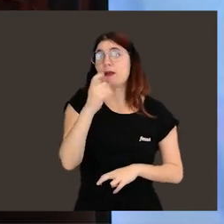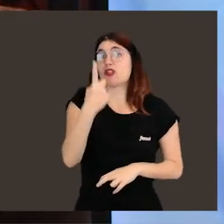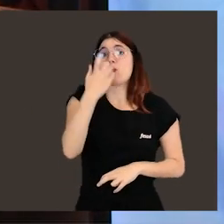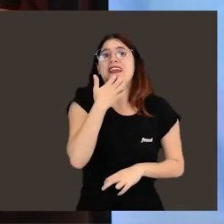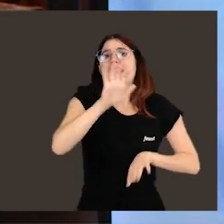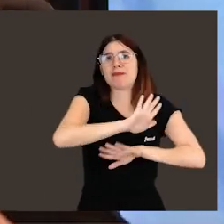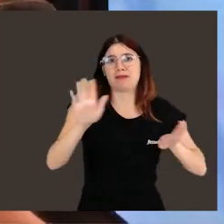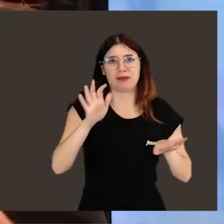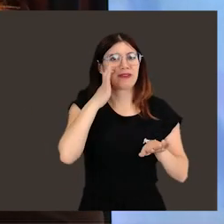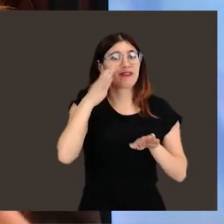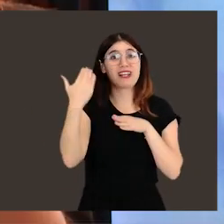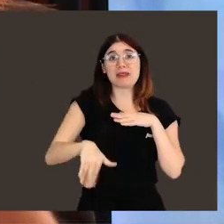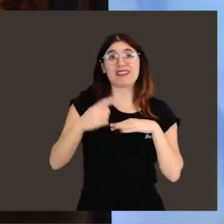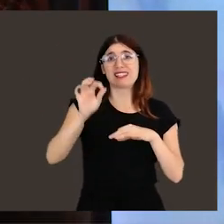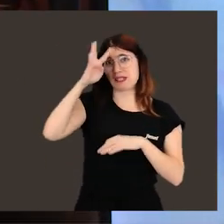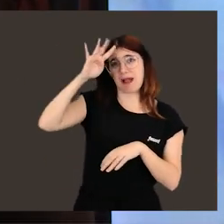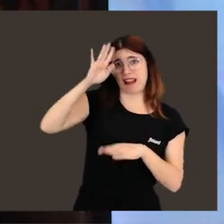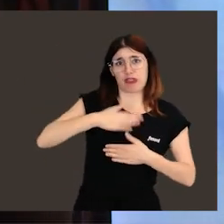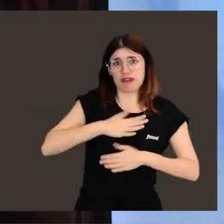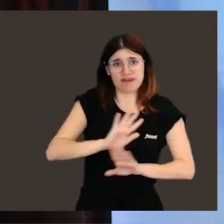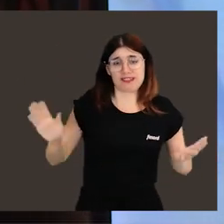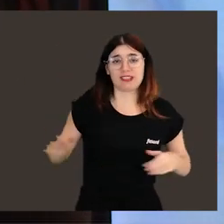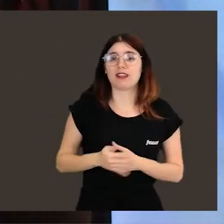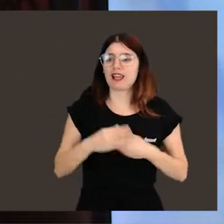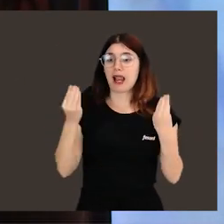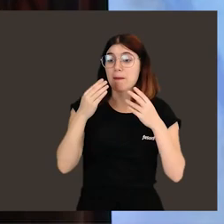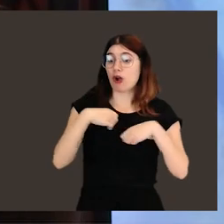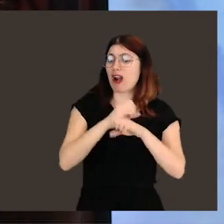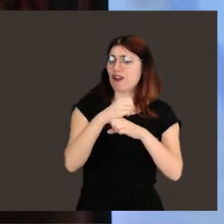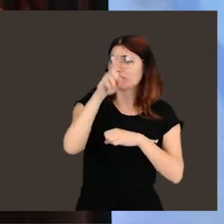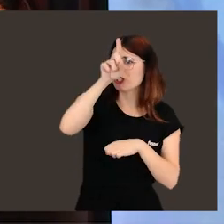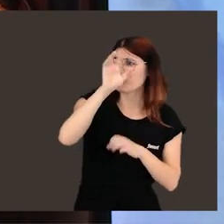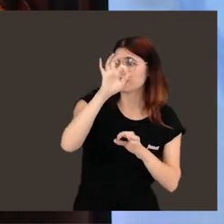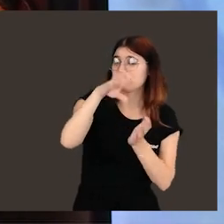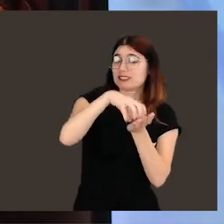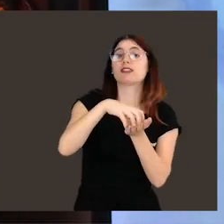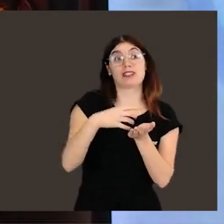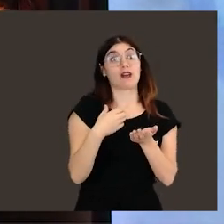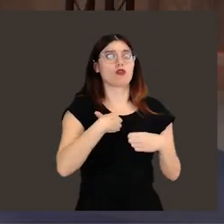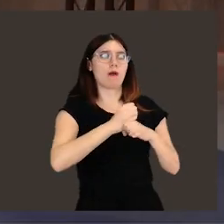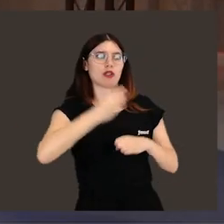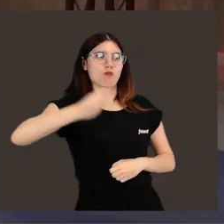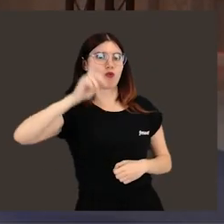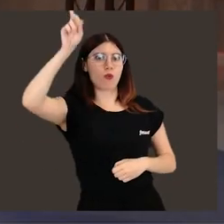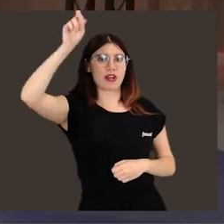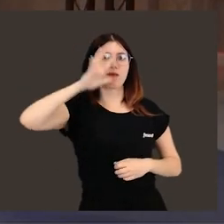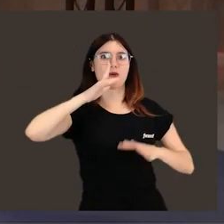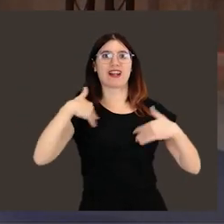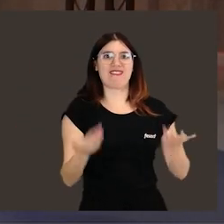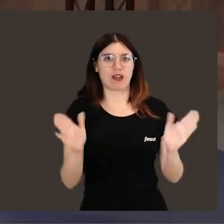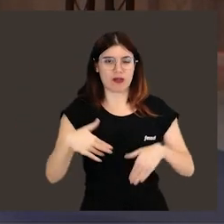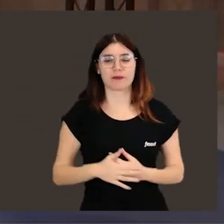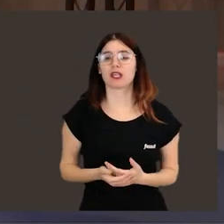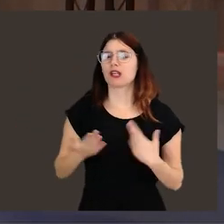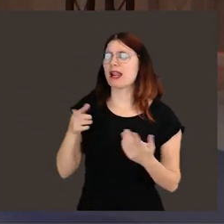oncológica, pero como esas hay cientos, es que el límite lo pone la imaginación humana. ¿Es el mejor laboratorio y el espacio? Es uno muy bueno, sin